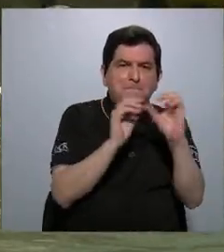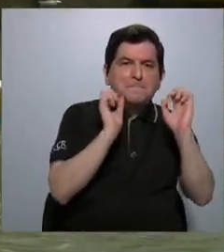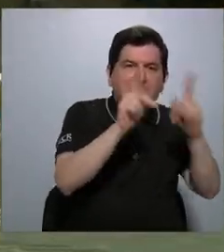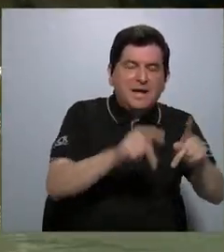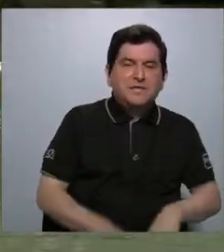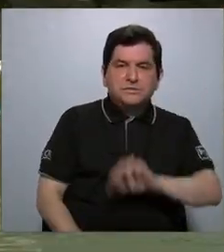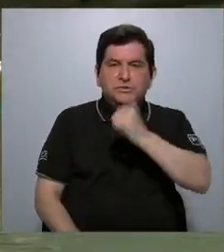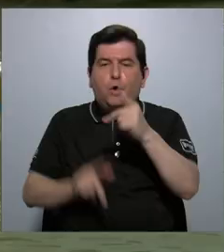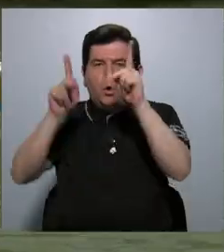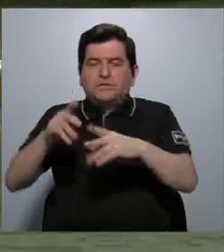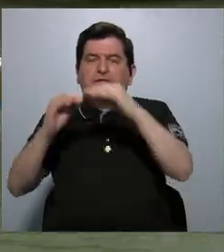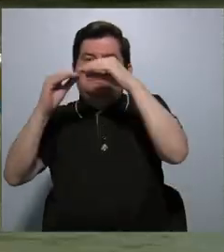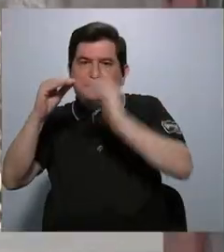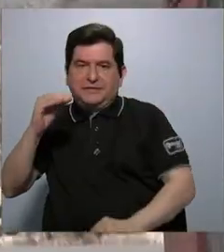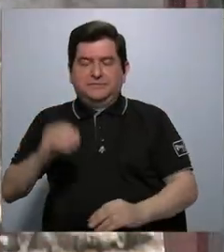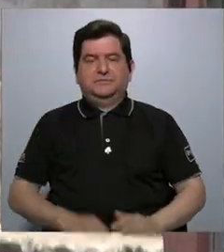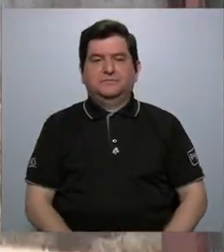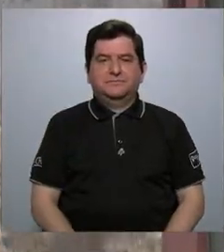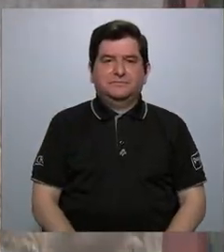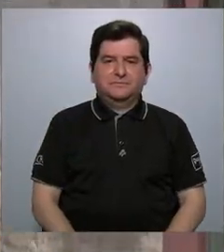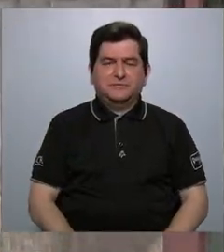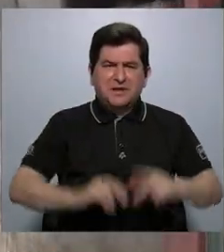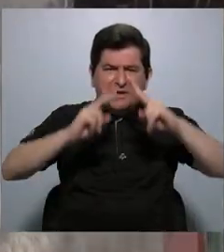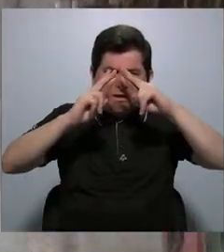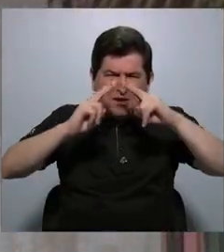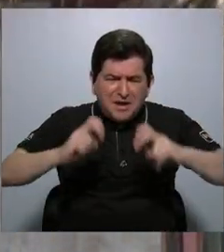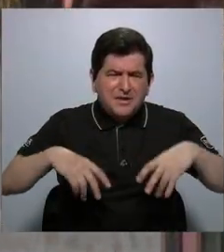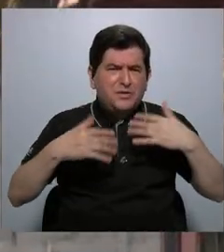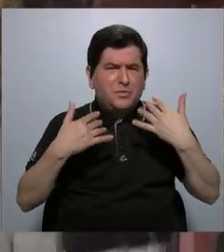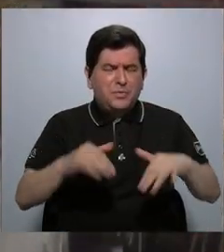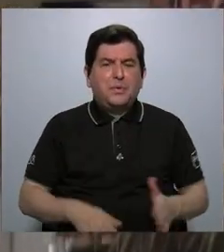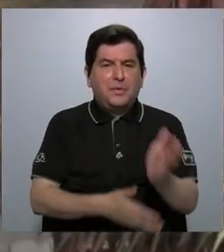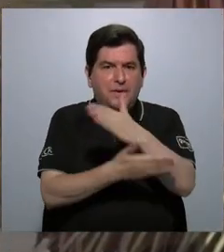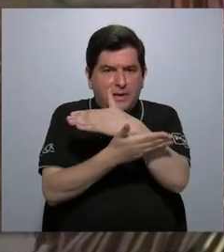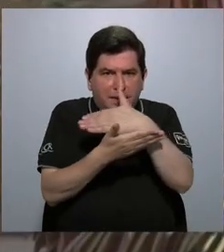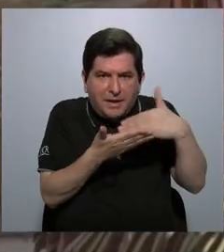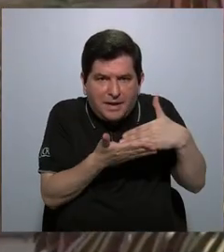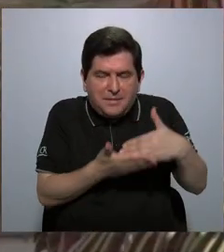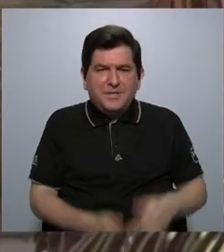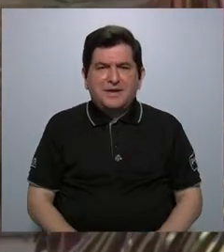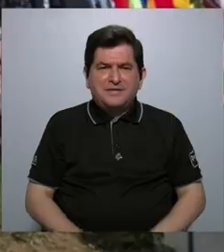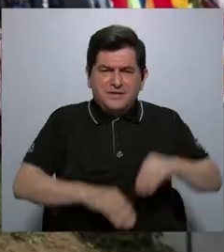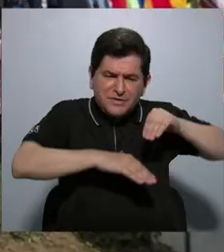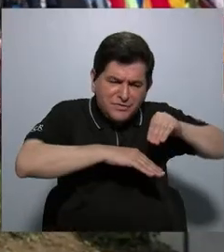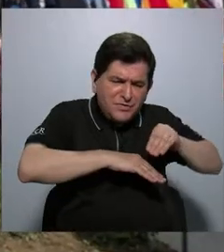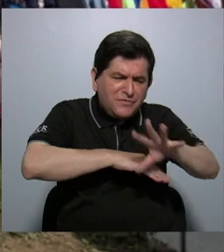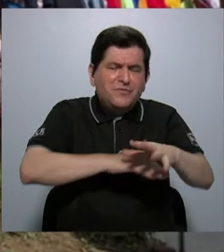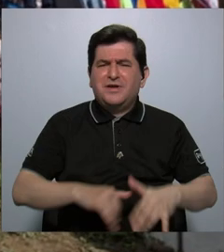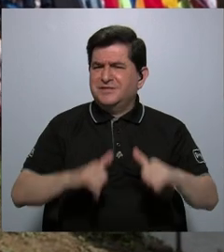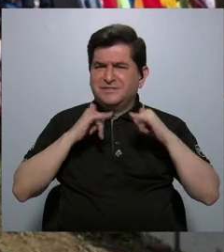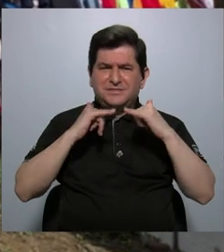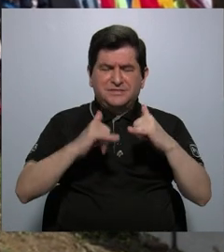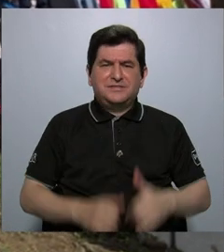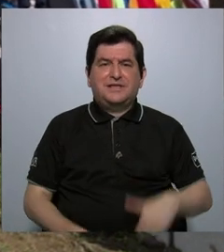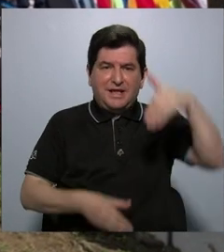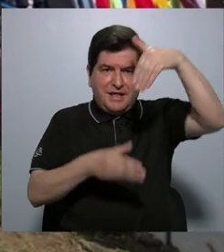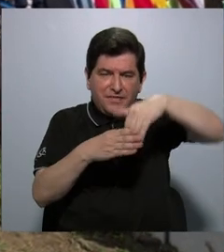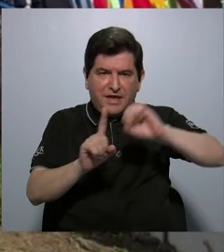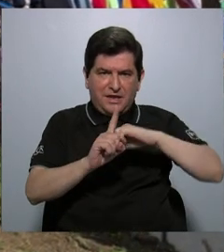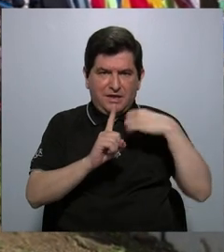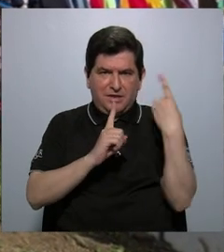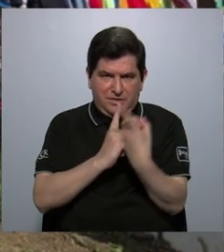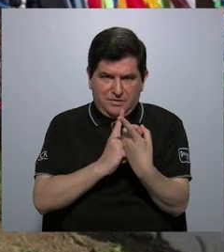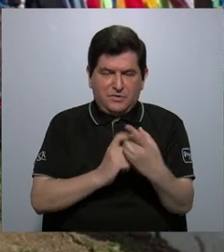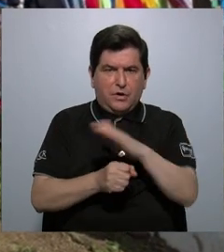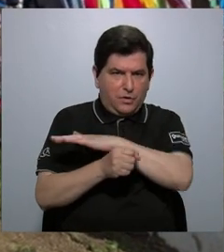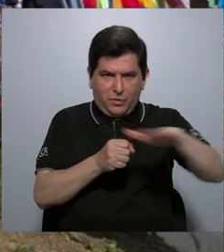más oportunidades que otras. Se ha analizado mucho, por una parte, las implicaciones de la desigualdad en las